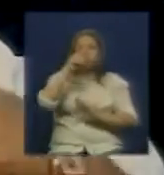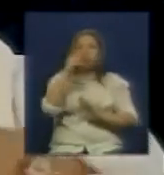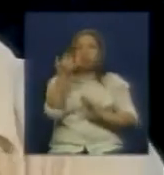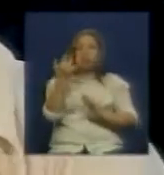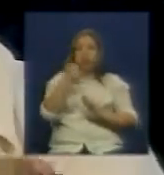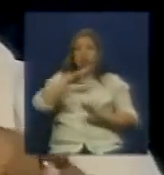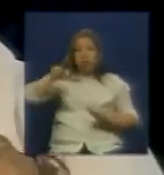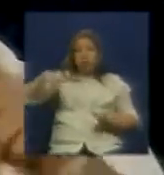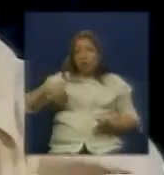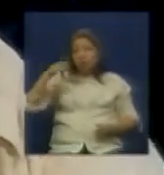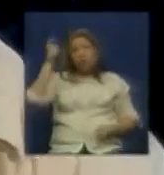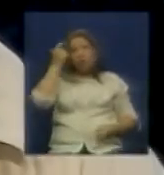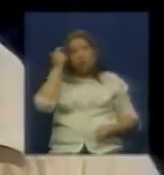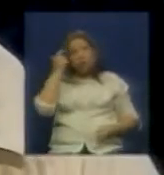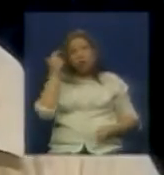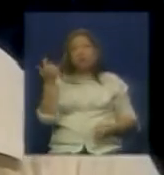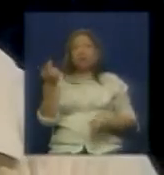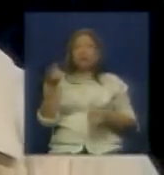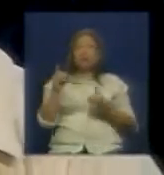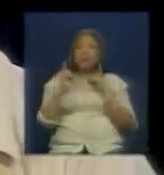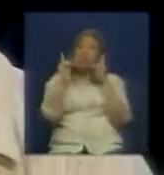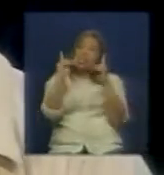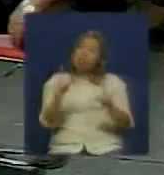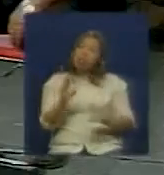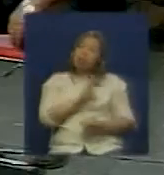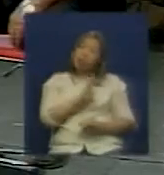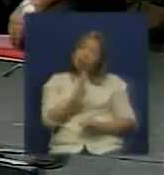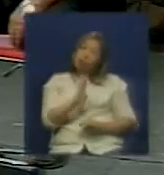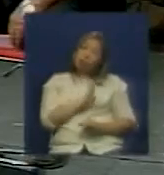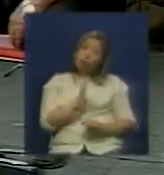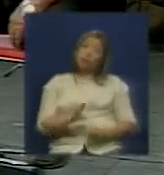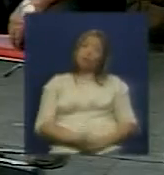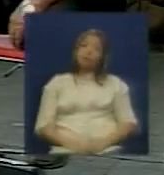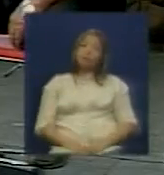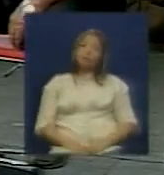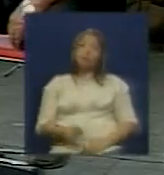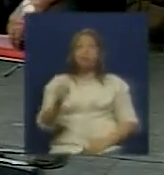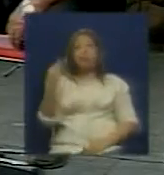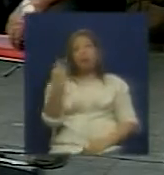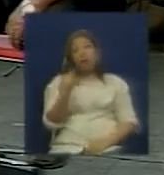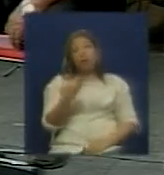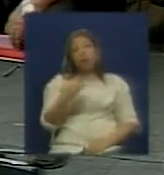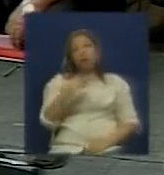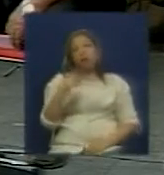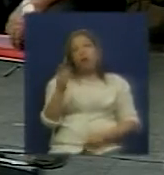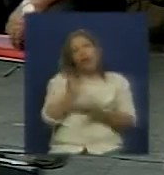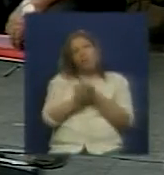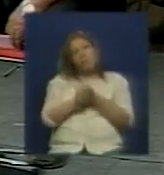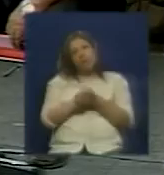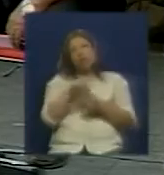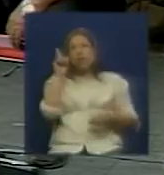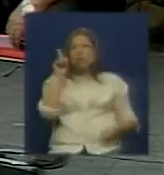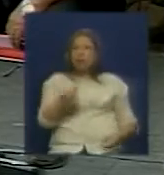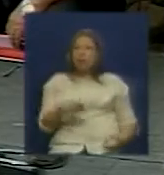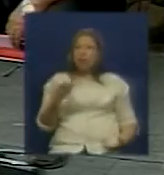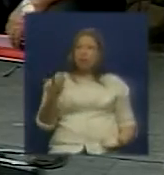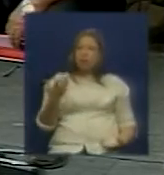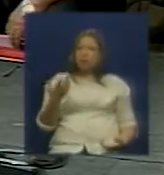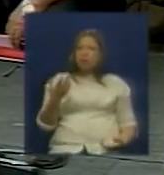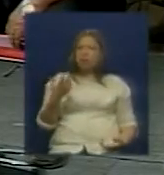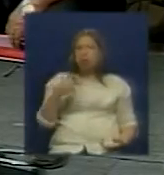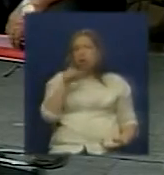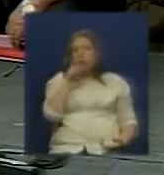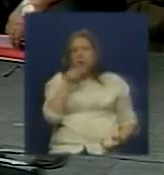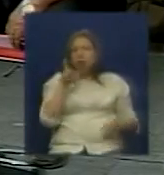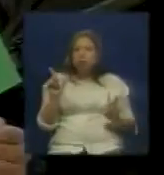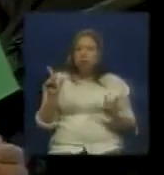nosotros ya debemos de tomar batutas en esa en esa acción claro por supuesto bueno Gustavo además de eso como bien se lo